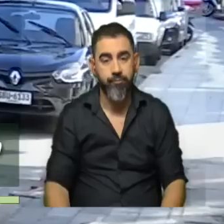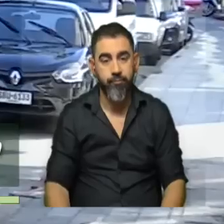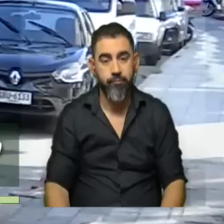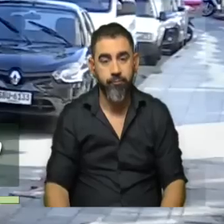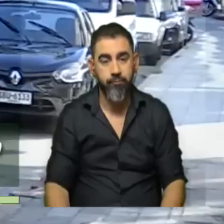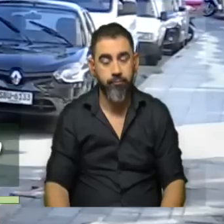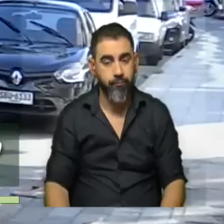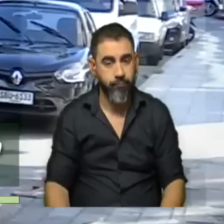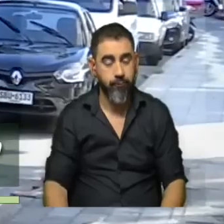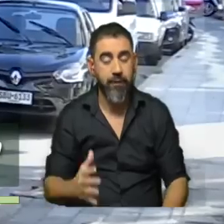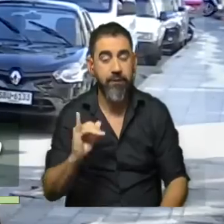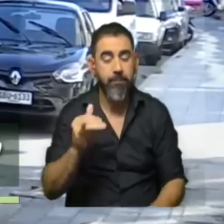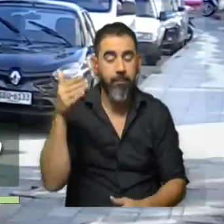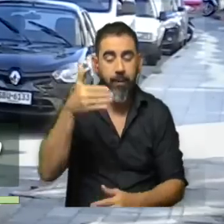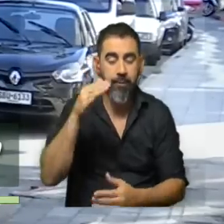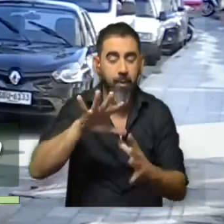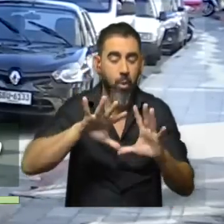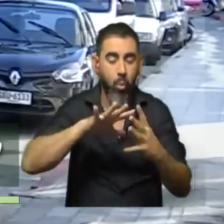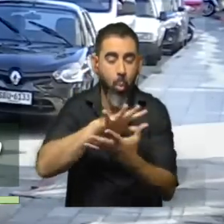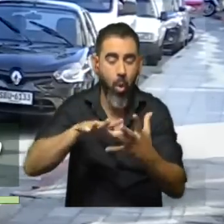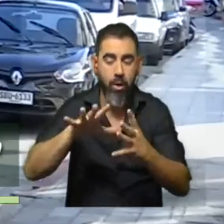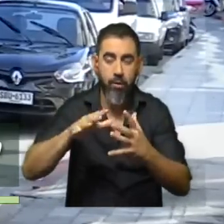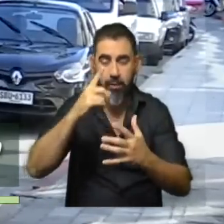algún espacio o evento o foro internacional.